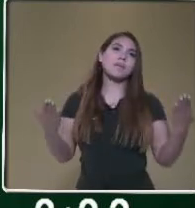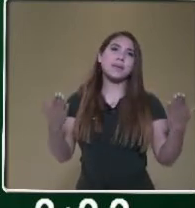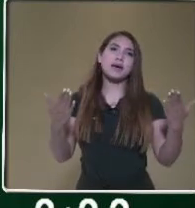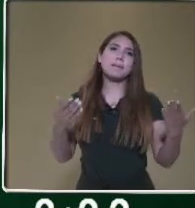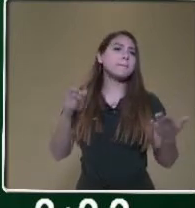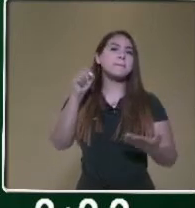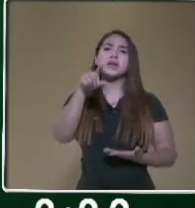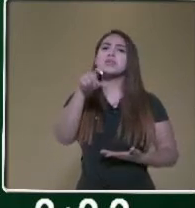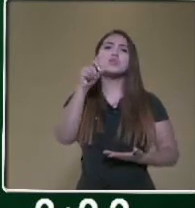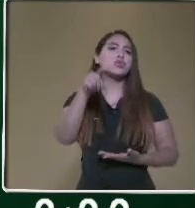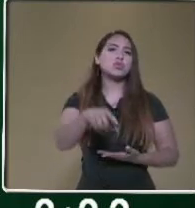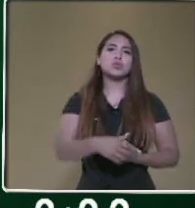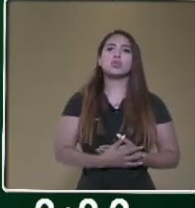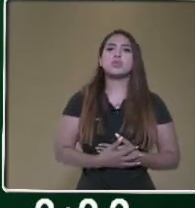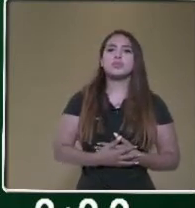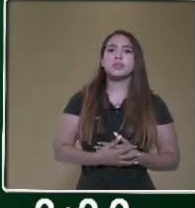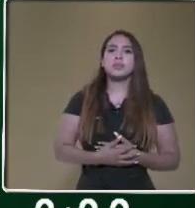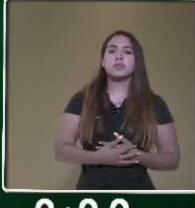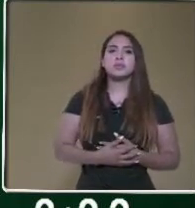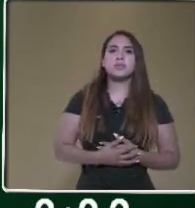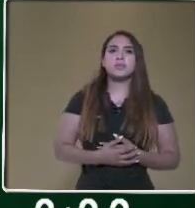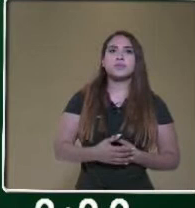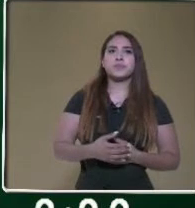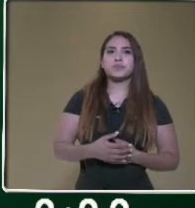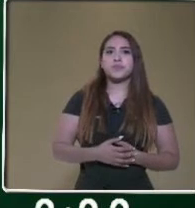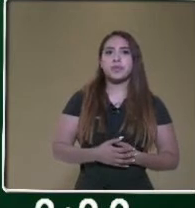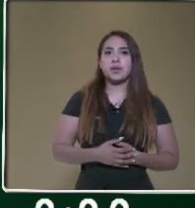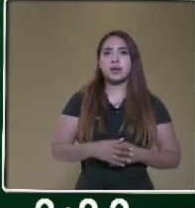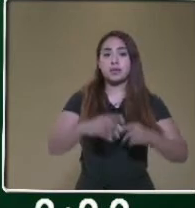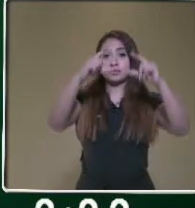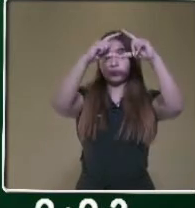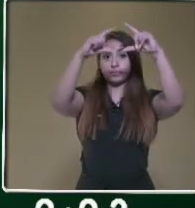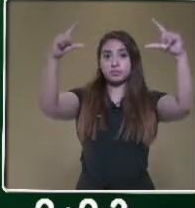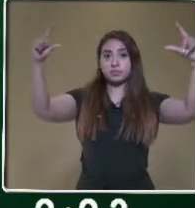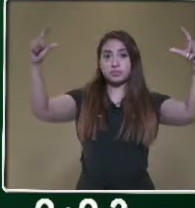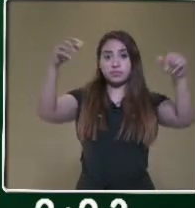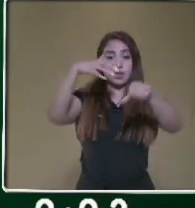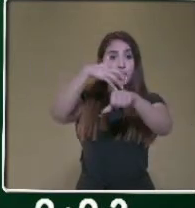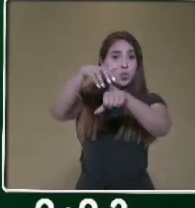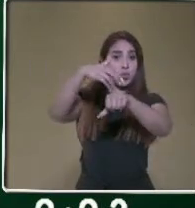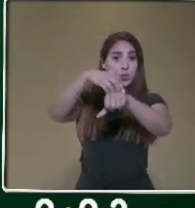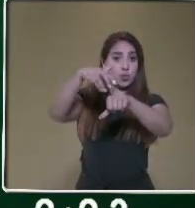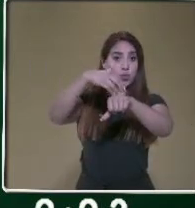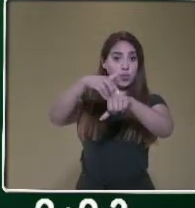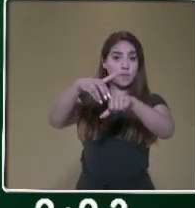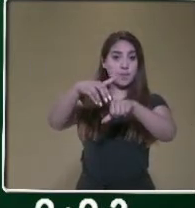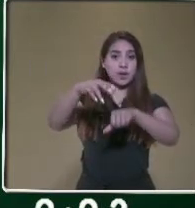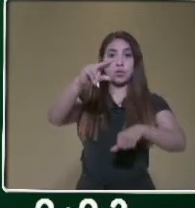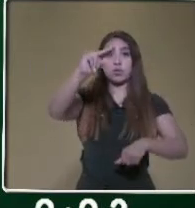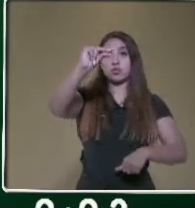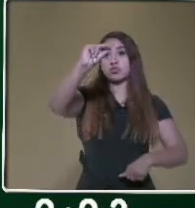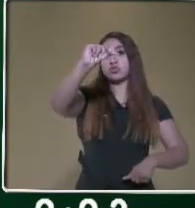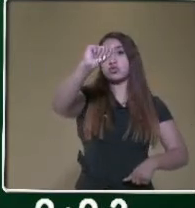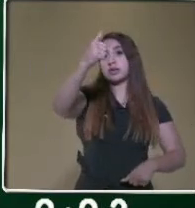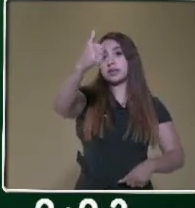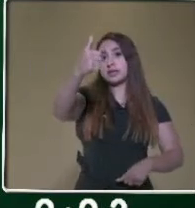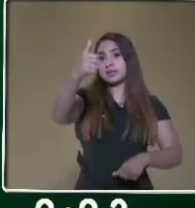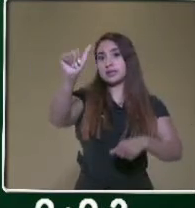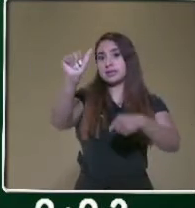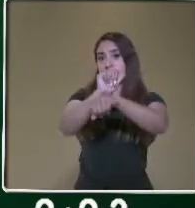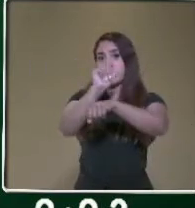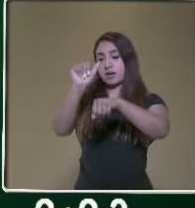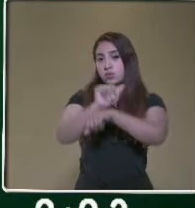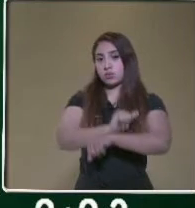exactamente lo mismo, acomodando en la parte superior el número de producción diaria, que serían 86 automóviles,